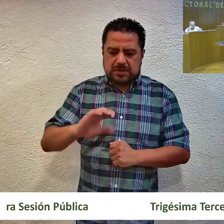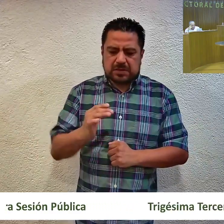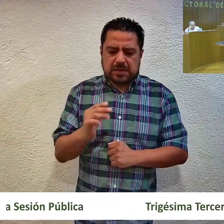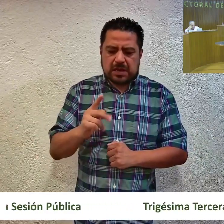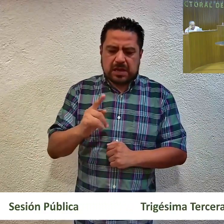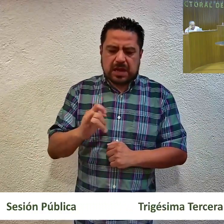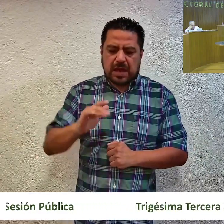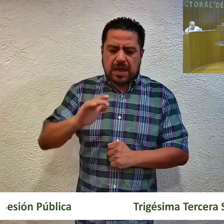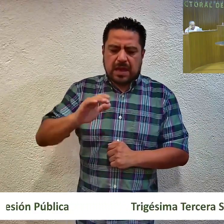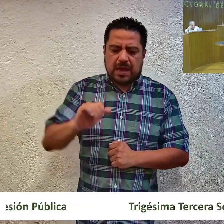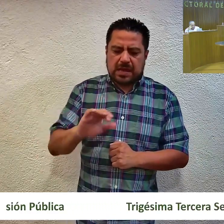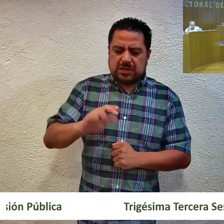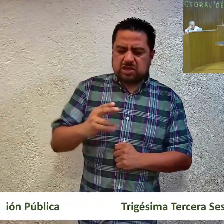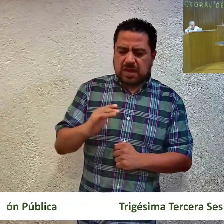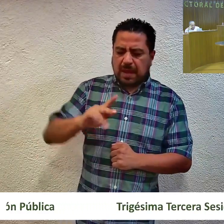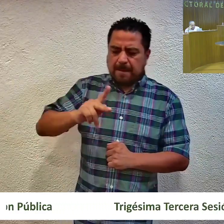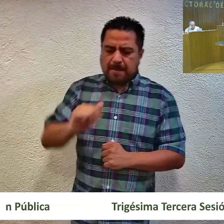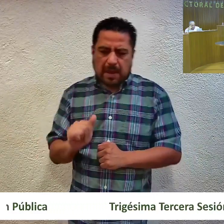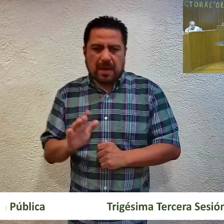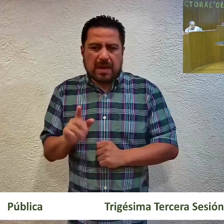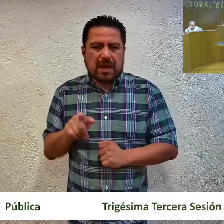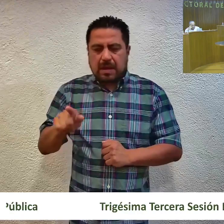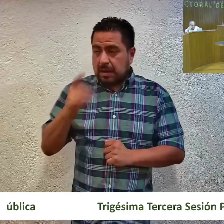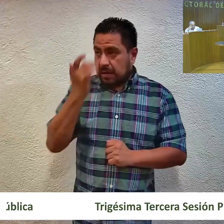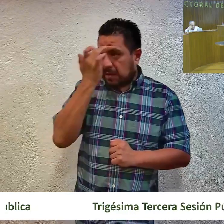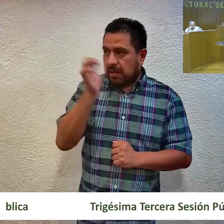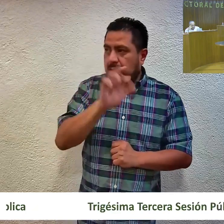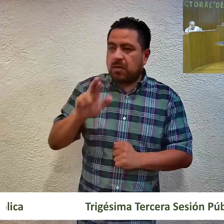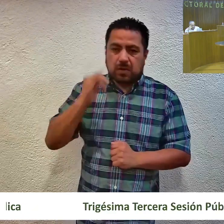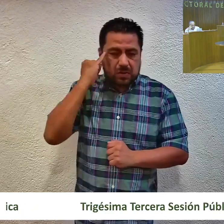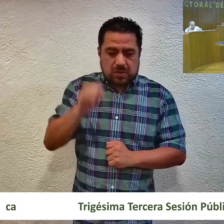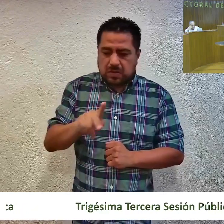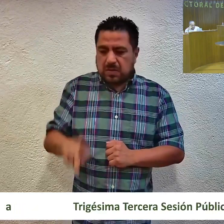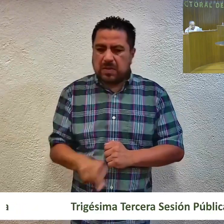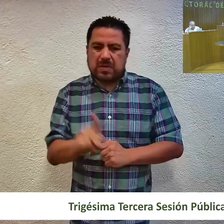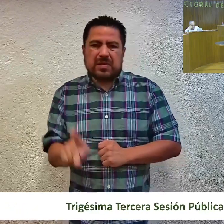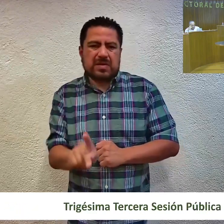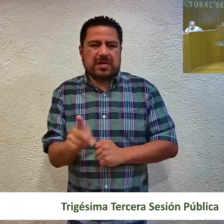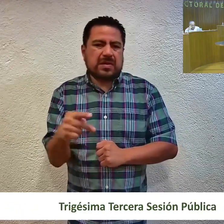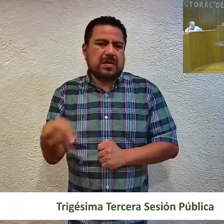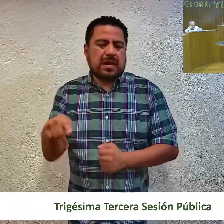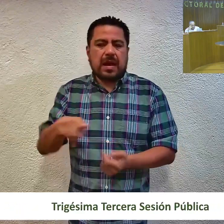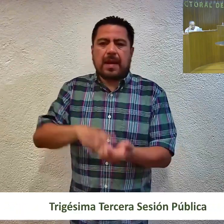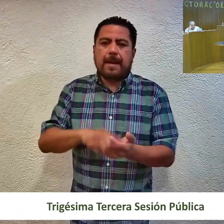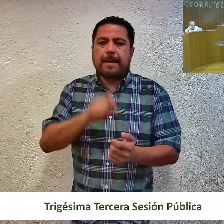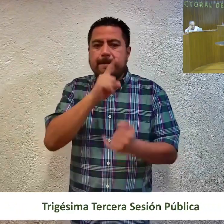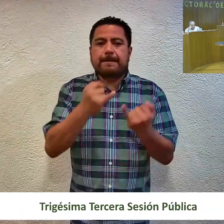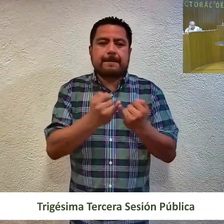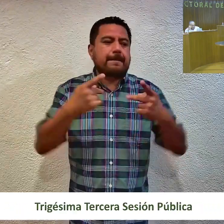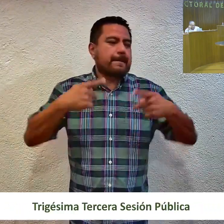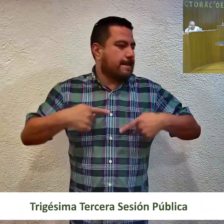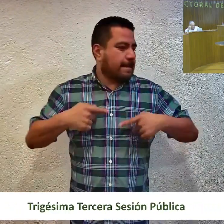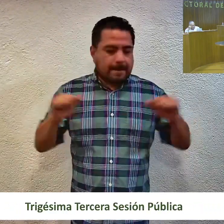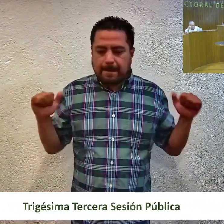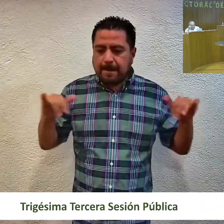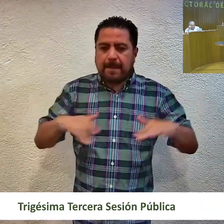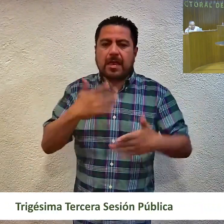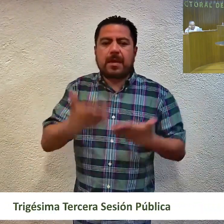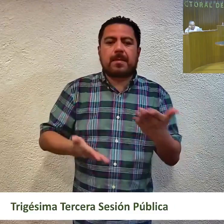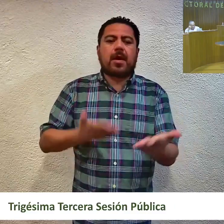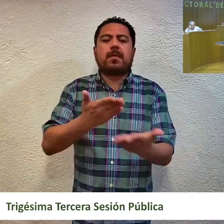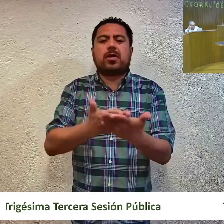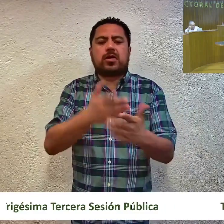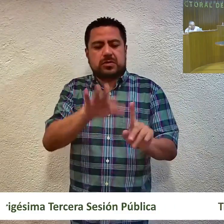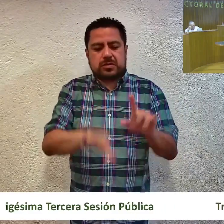a quien los actores reconocen como parte de las autoridades indígenas de su comunidad, asimismo que las personas asistentes propusieron y